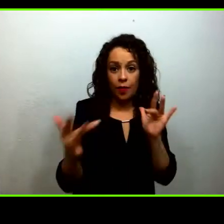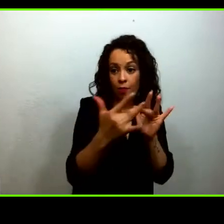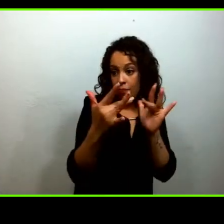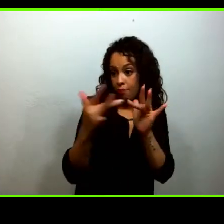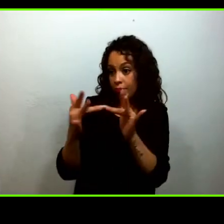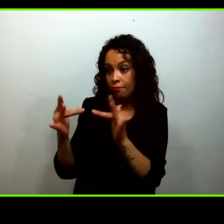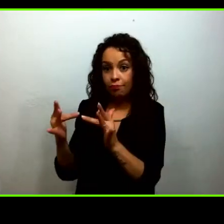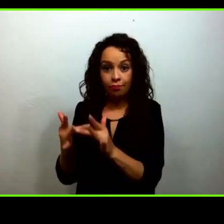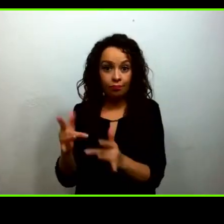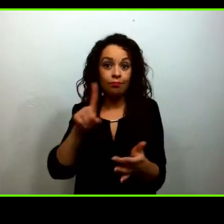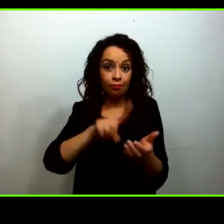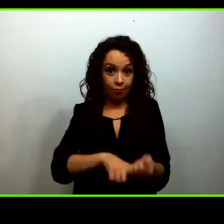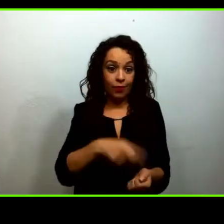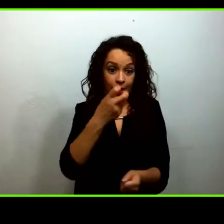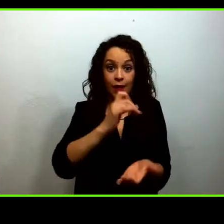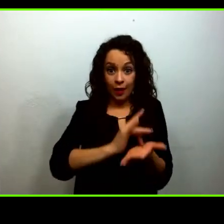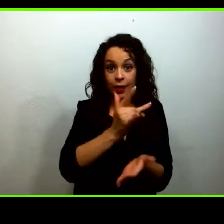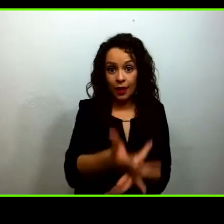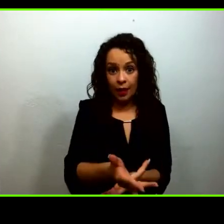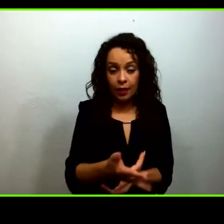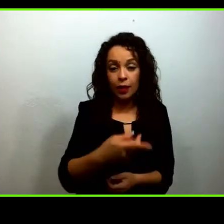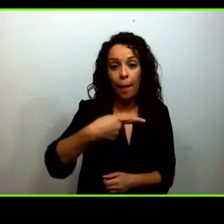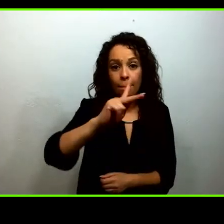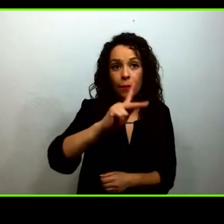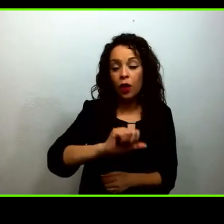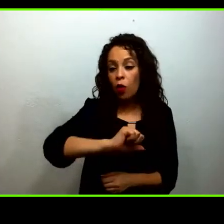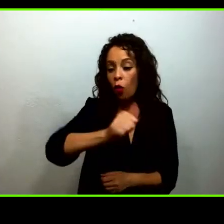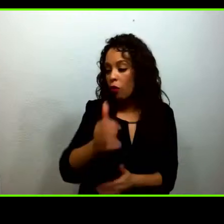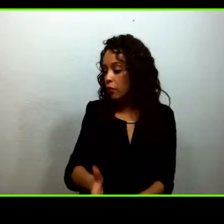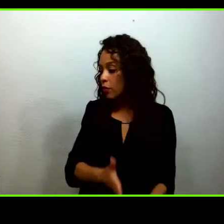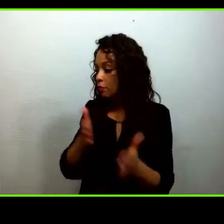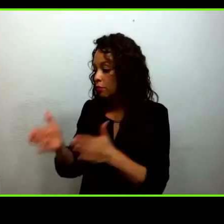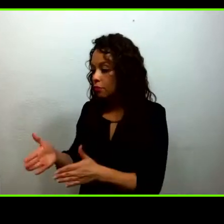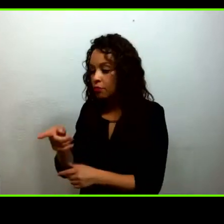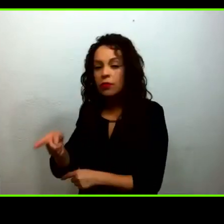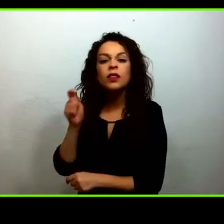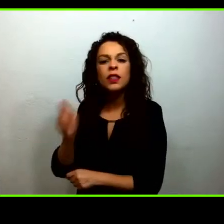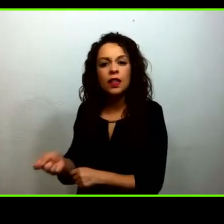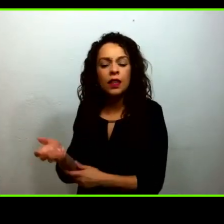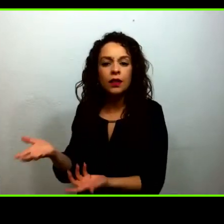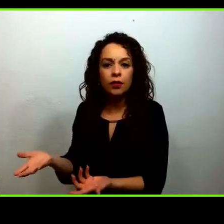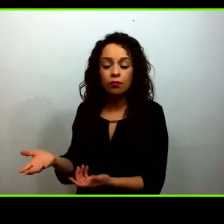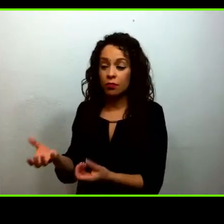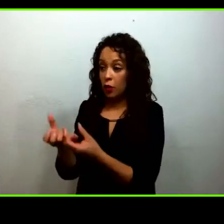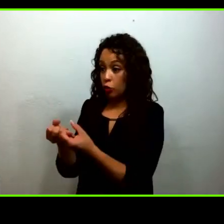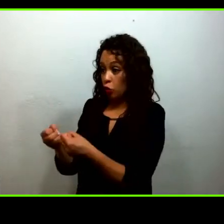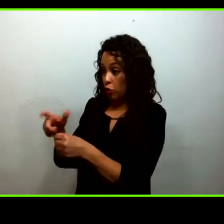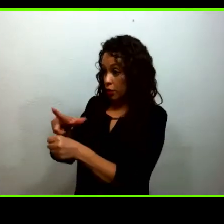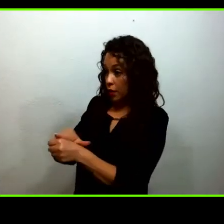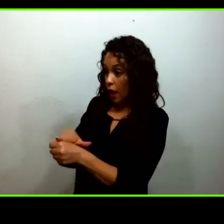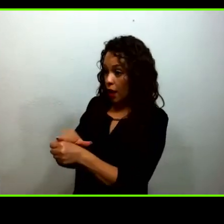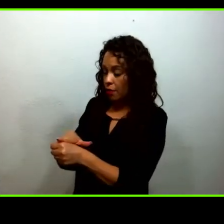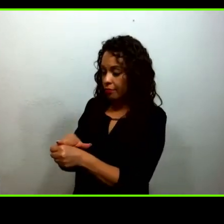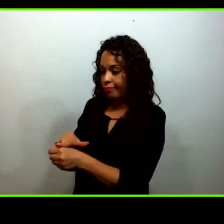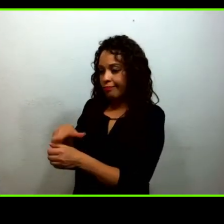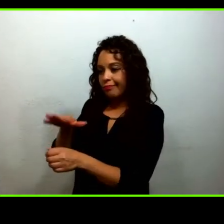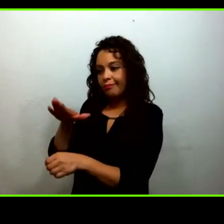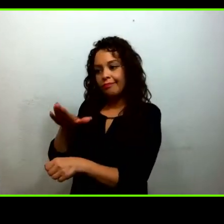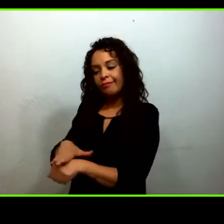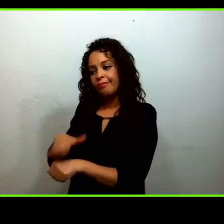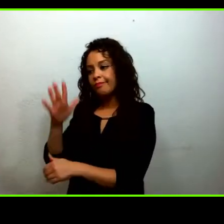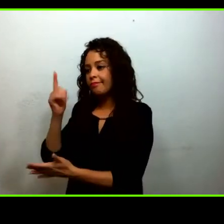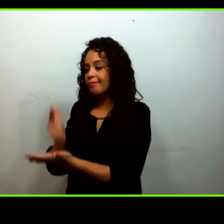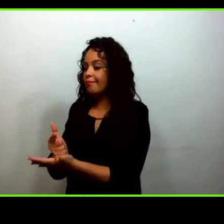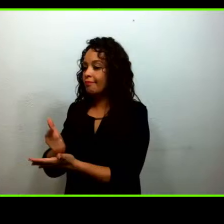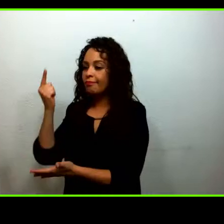tenemos este otro lado de la moneda, en donde las brechas sociales se agudizan y los que menos tienen